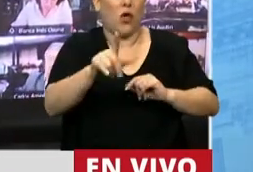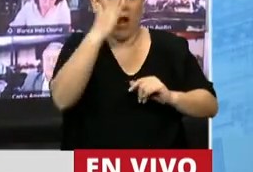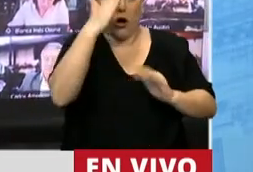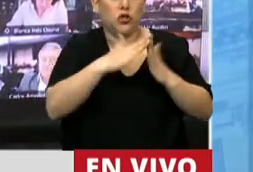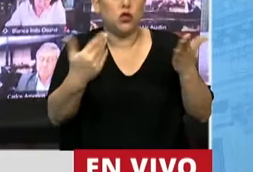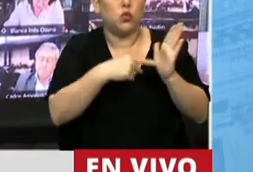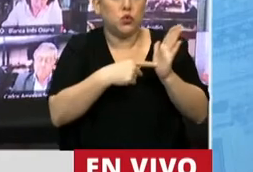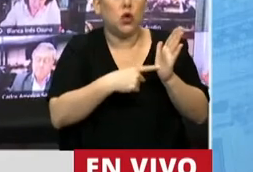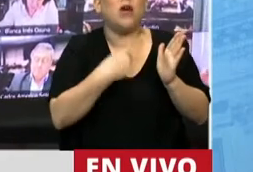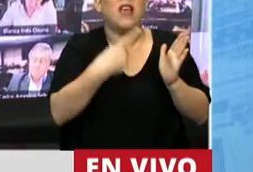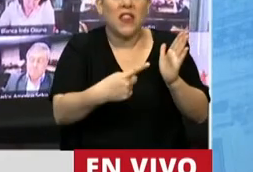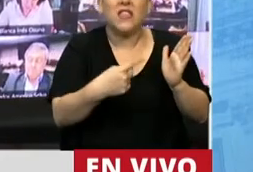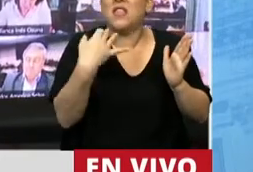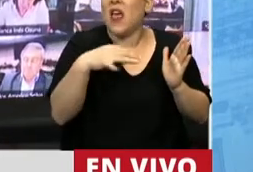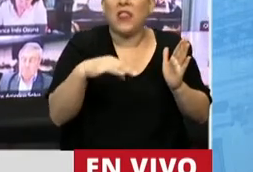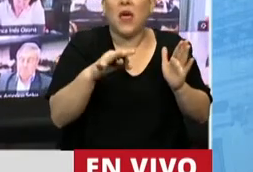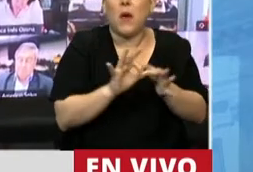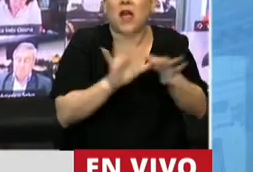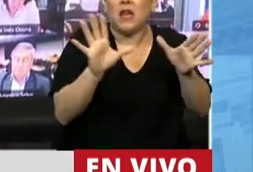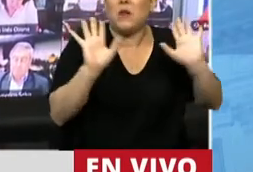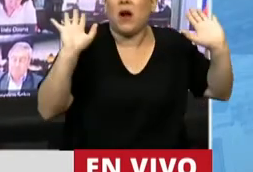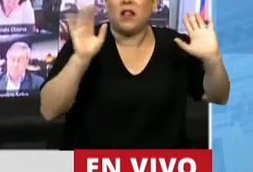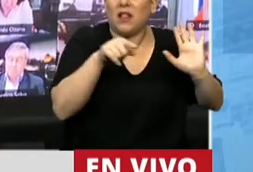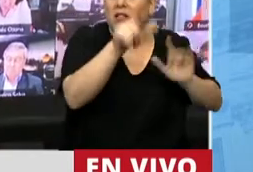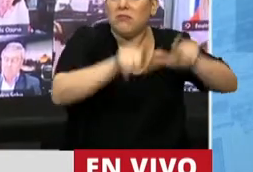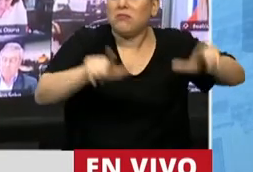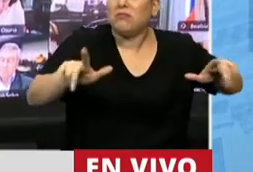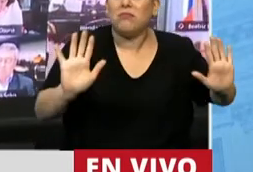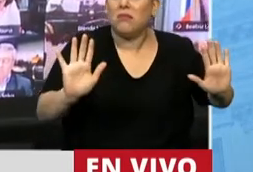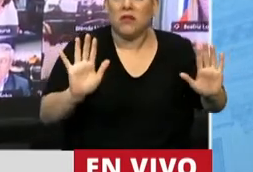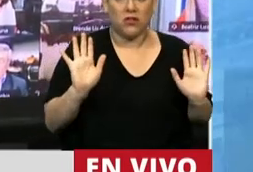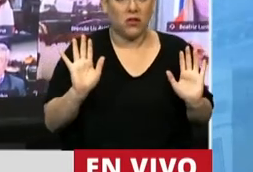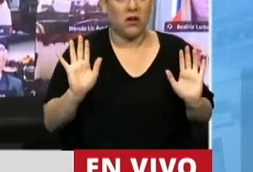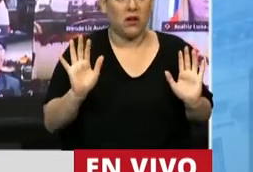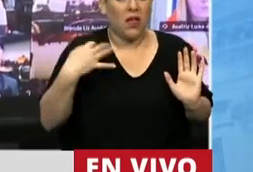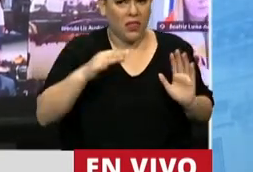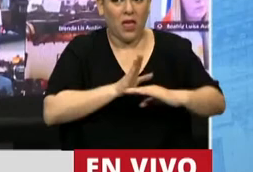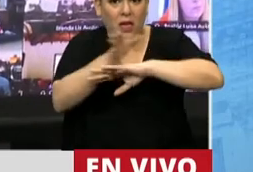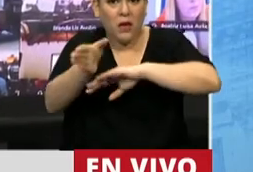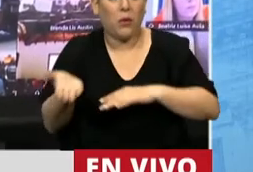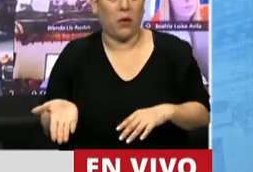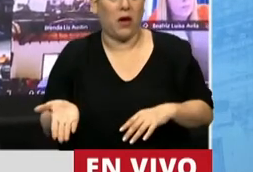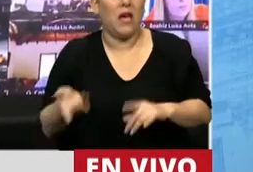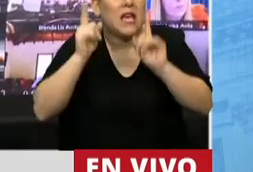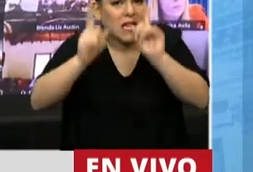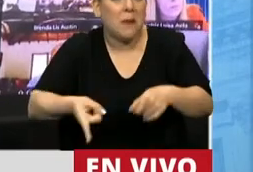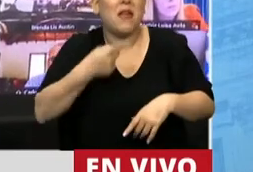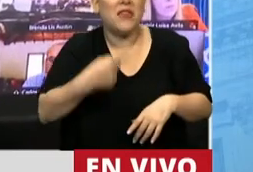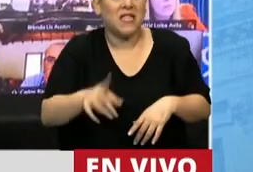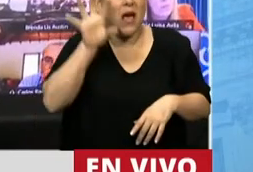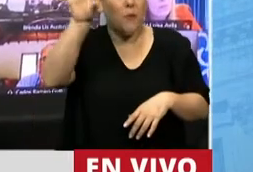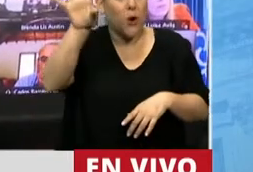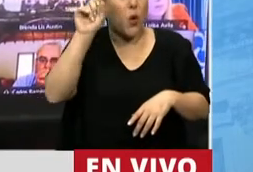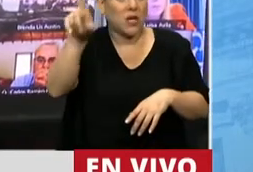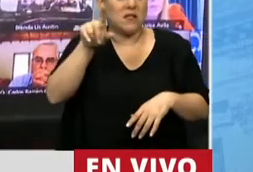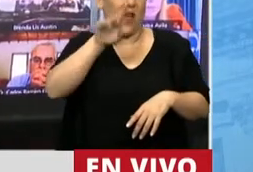que suprime las garantías individuales, en este caso, más allá de lo tolerable. Y destaca que el ingreso a la provincia, de